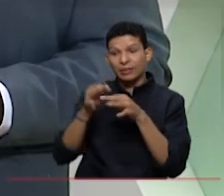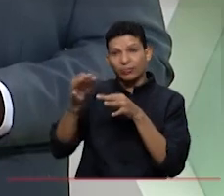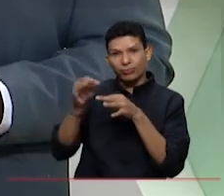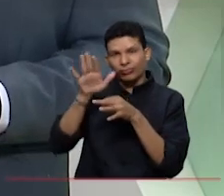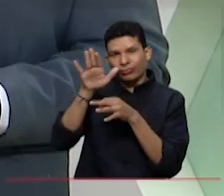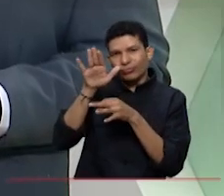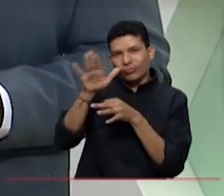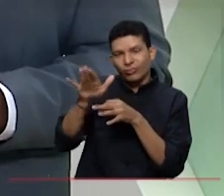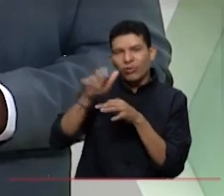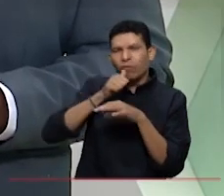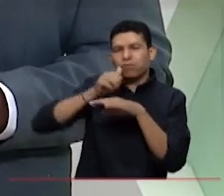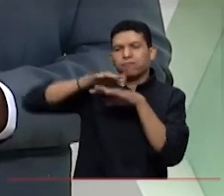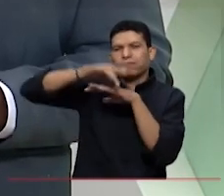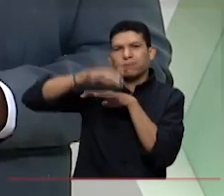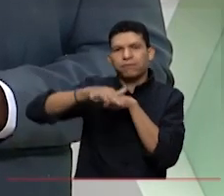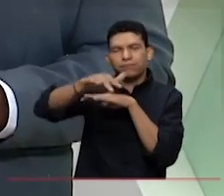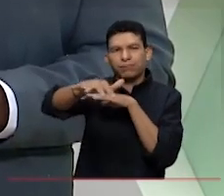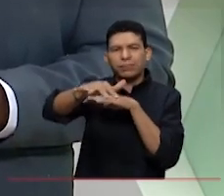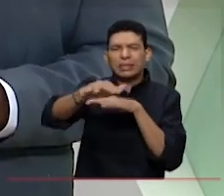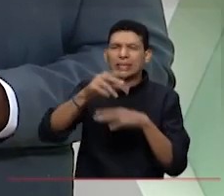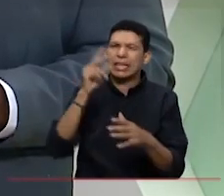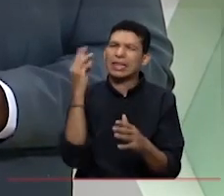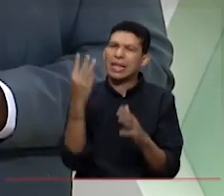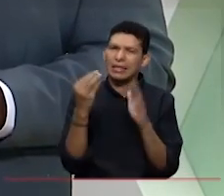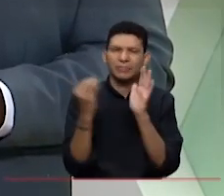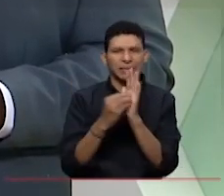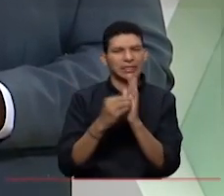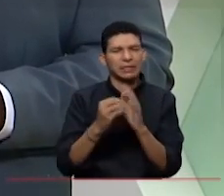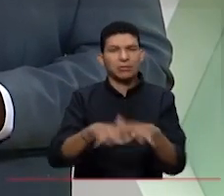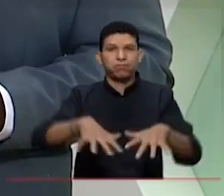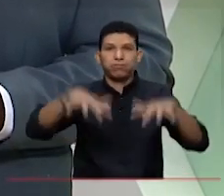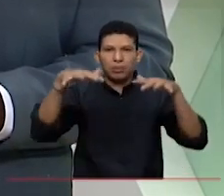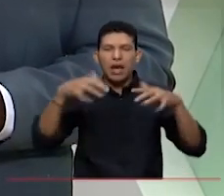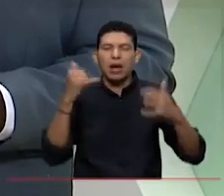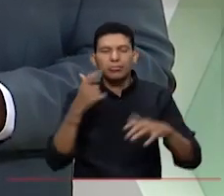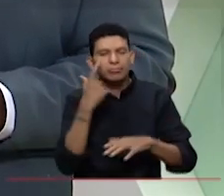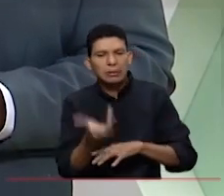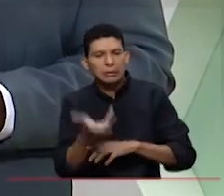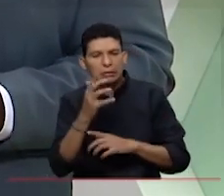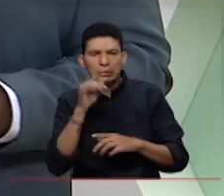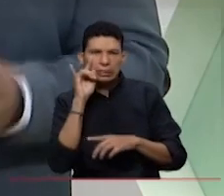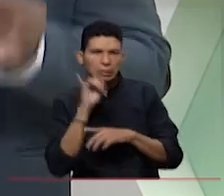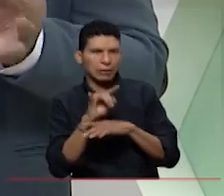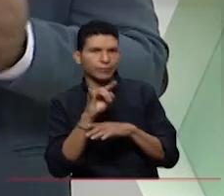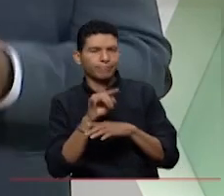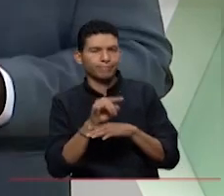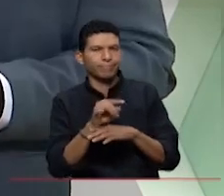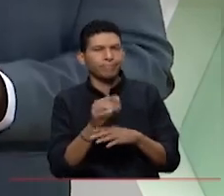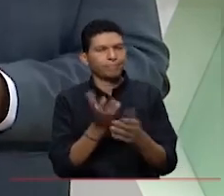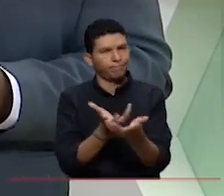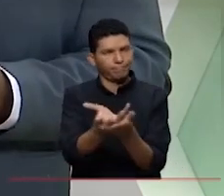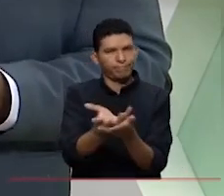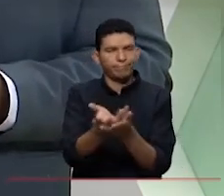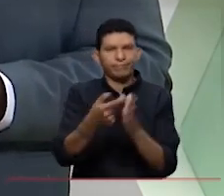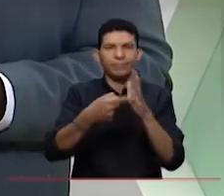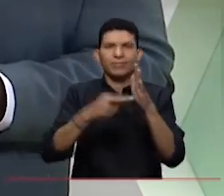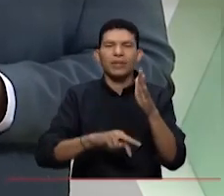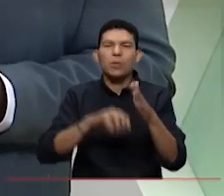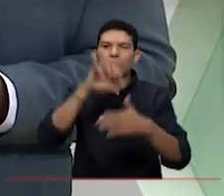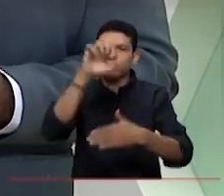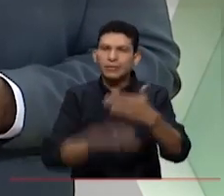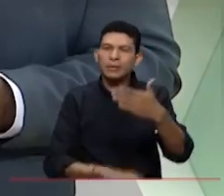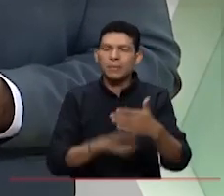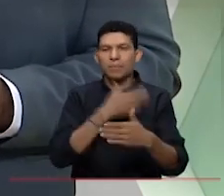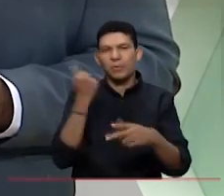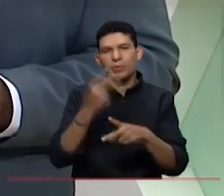magnitud. Actualmente se adelantan obras de descolmatación, se hacen monitoreos y continuos recomendaciones técnicas para mitigar